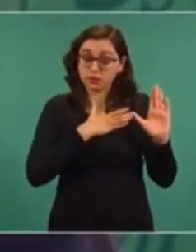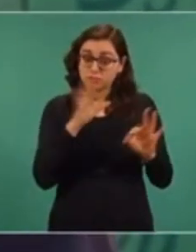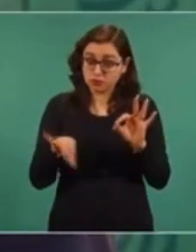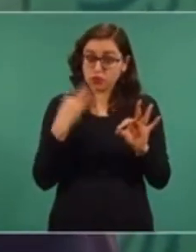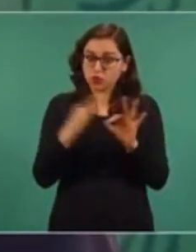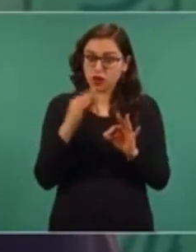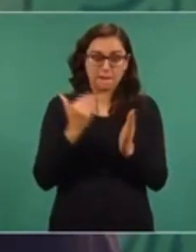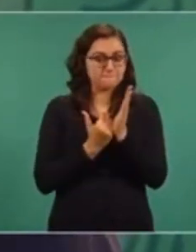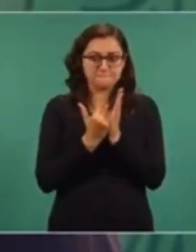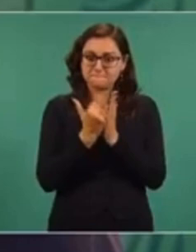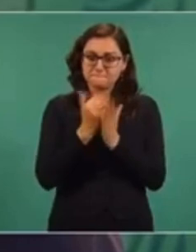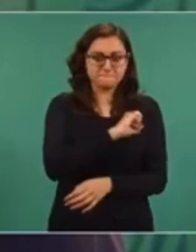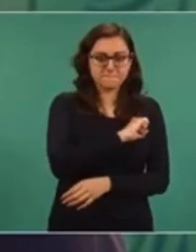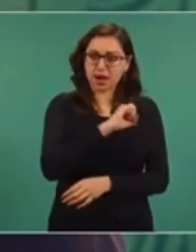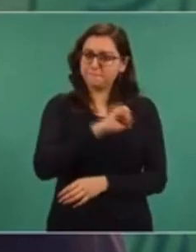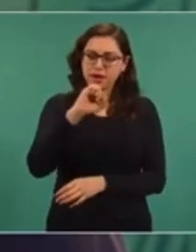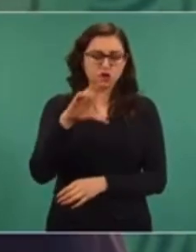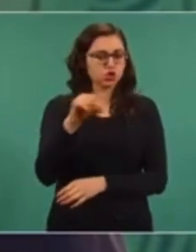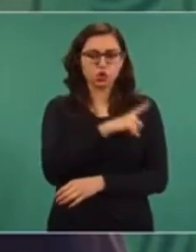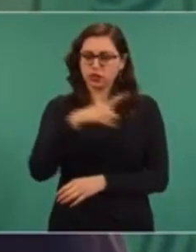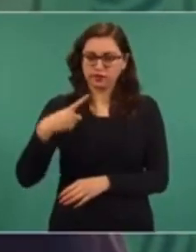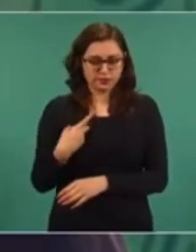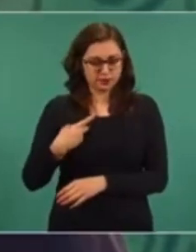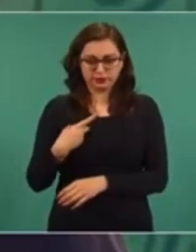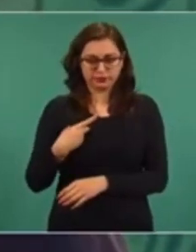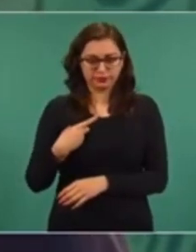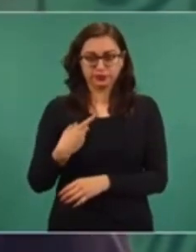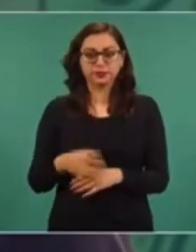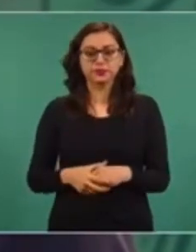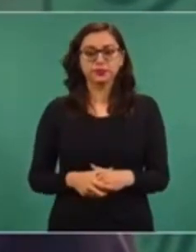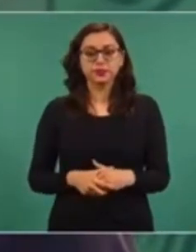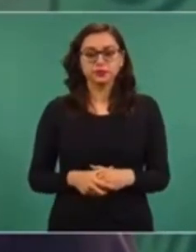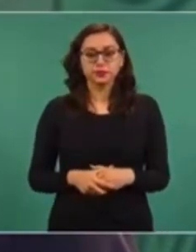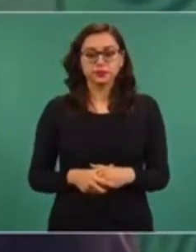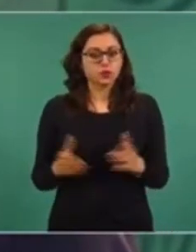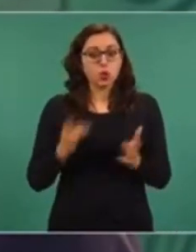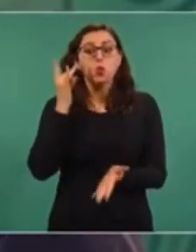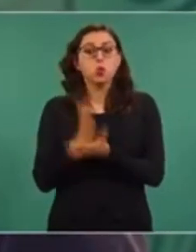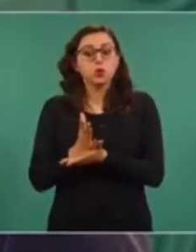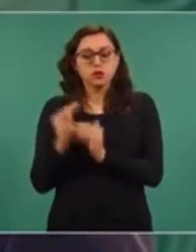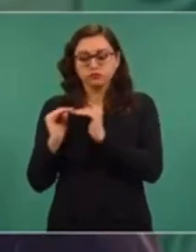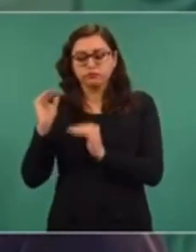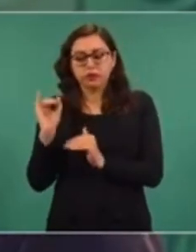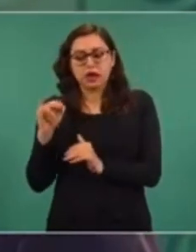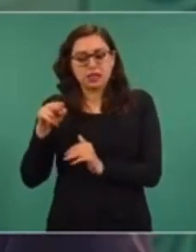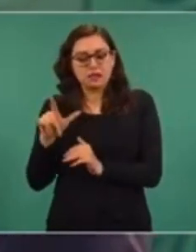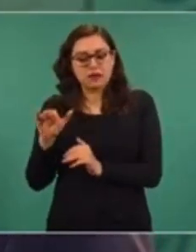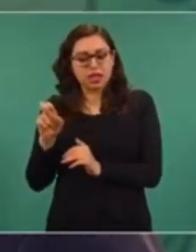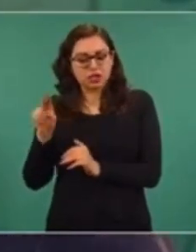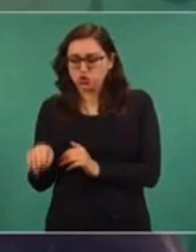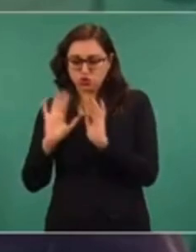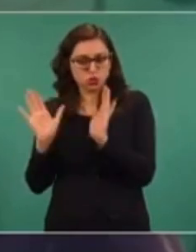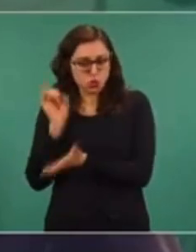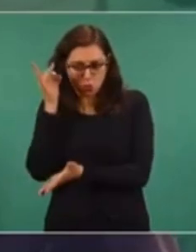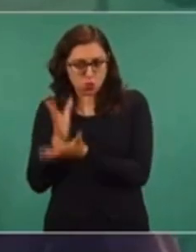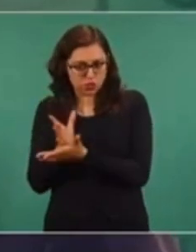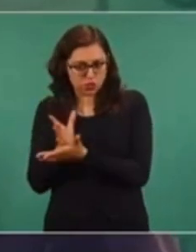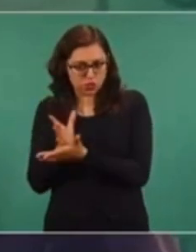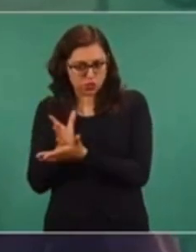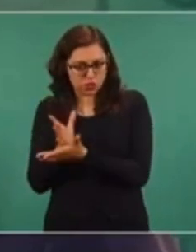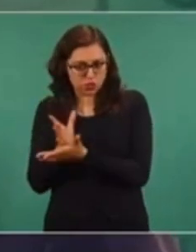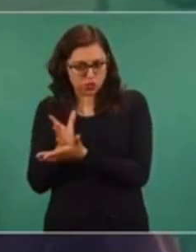de que no haya aumentos en los combustibles por encima de la inflación. Ese es el acuerdo. Entonces, el lunes